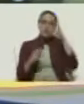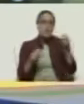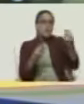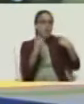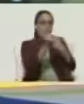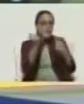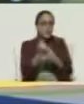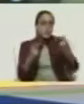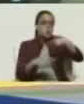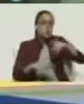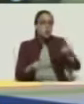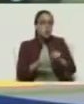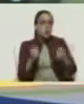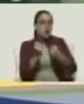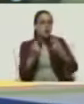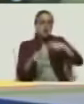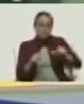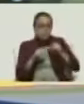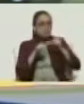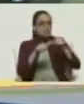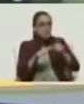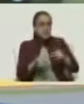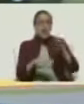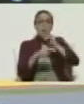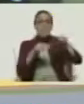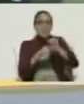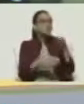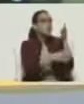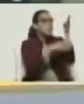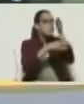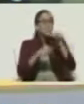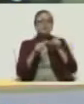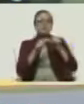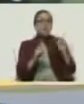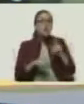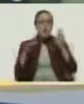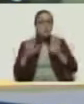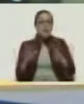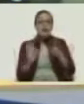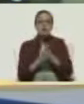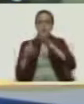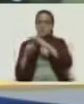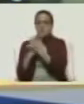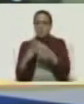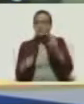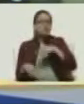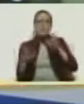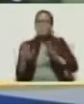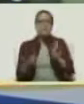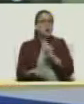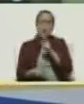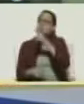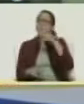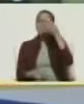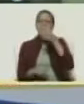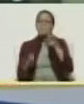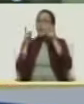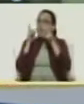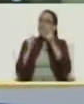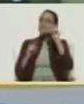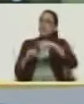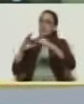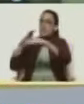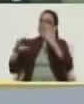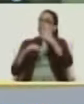que el equipo siga adelante. Los ministros están allá, las ministras. Usted siempre estuvo pendiente desde la madrugada, que